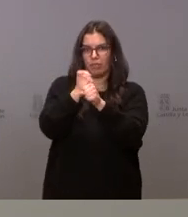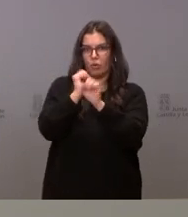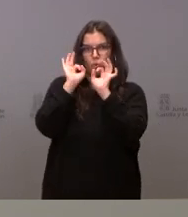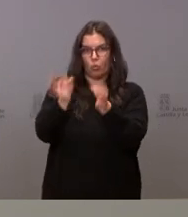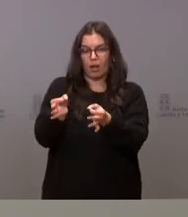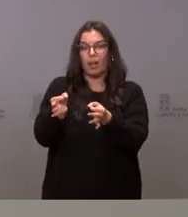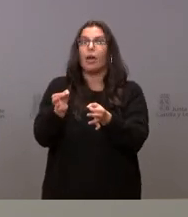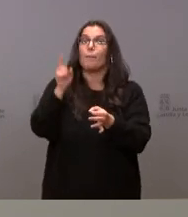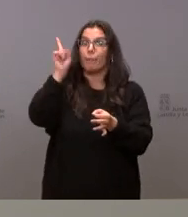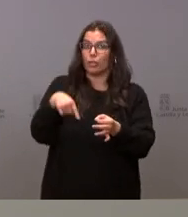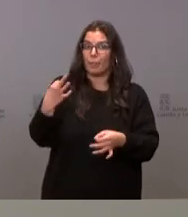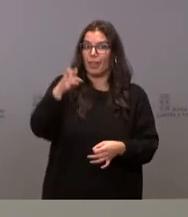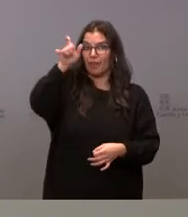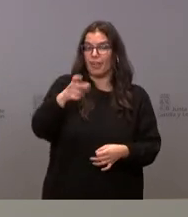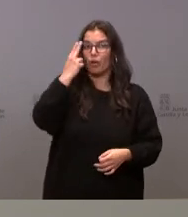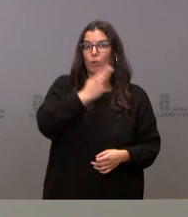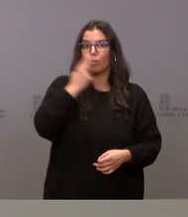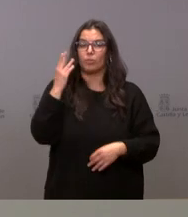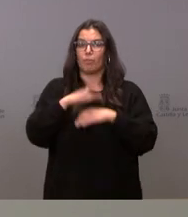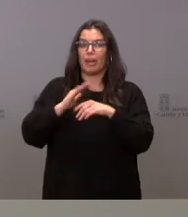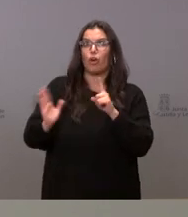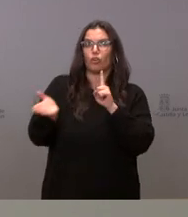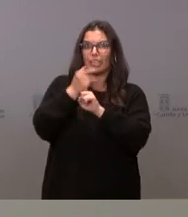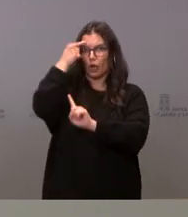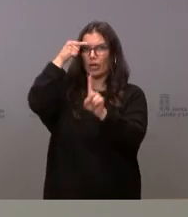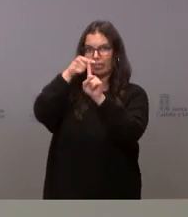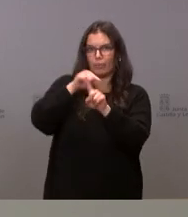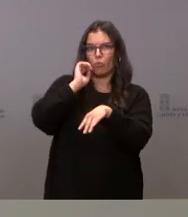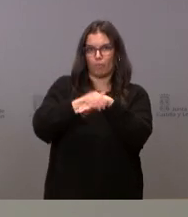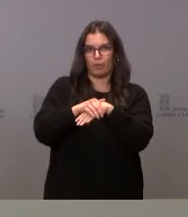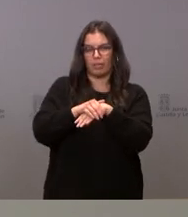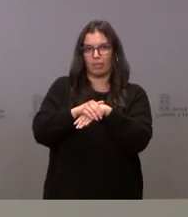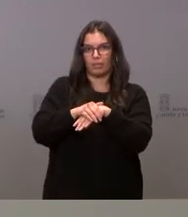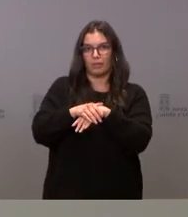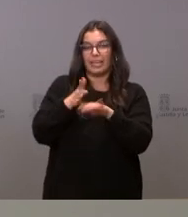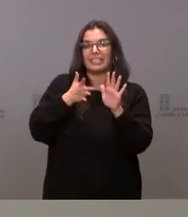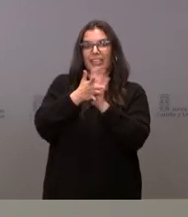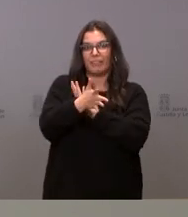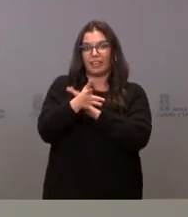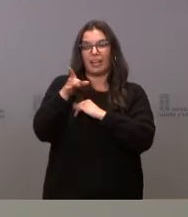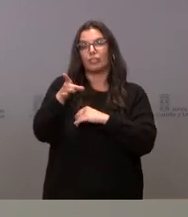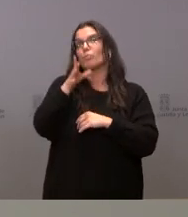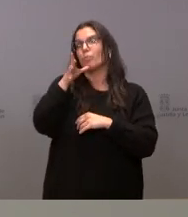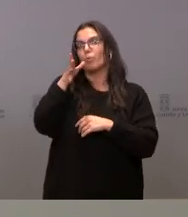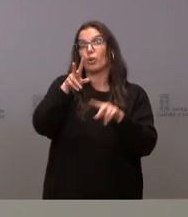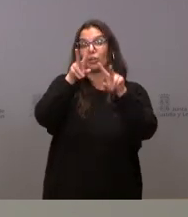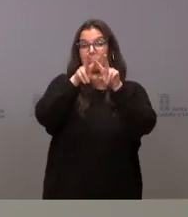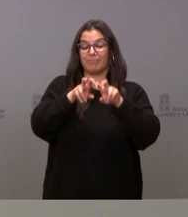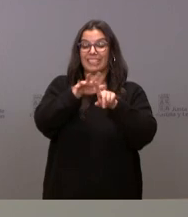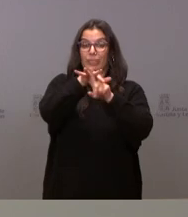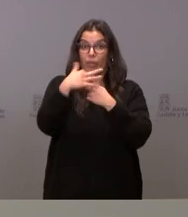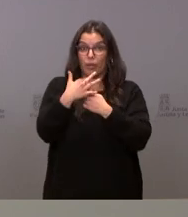también con el compromiso de la obtención de objetivos es decir todo esto sale de una situación en la que